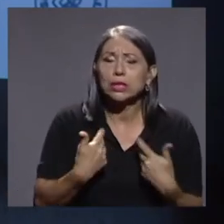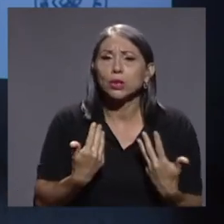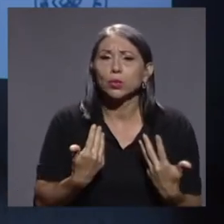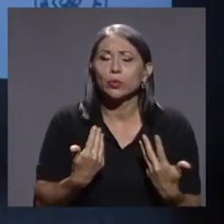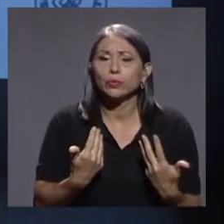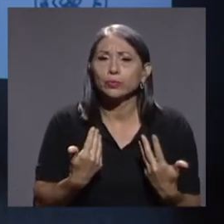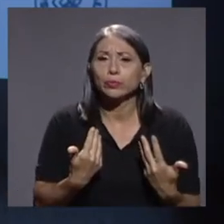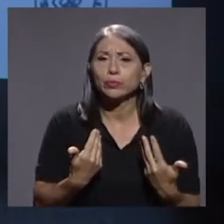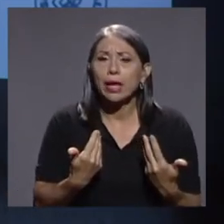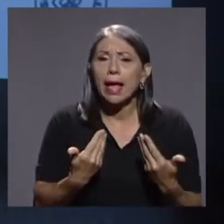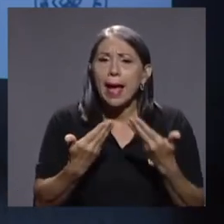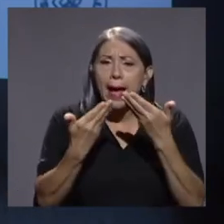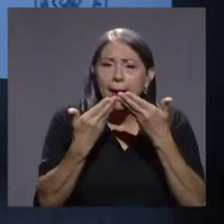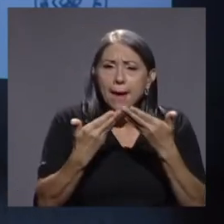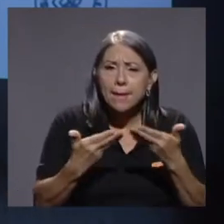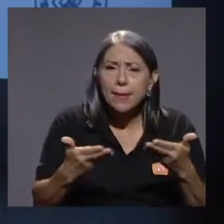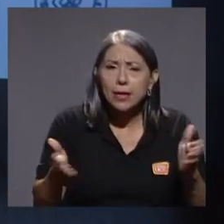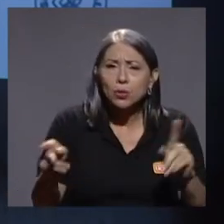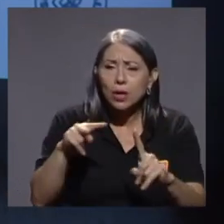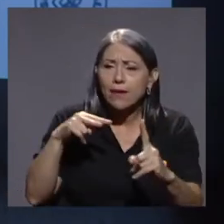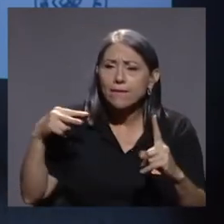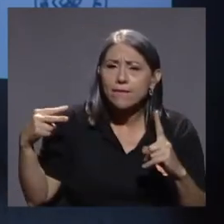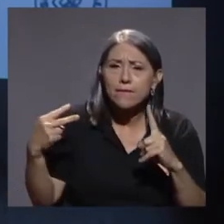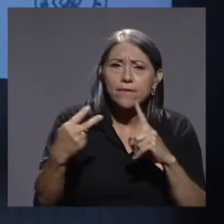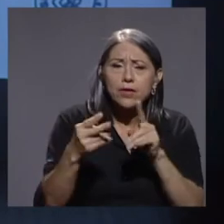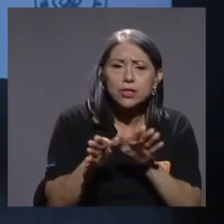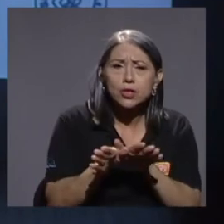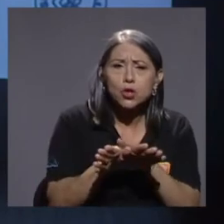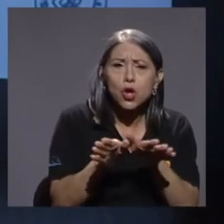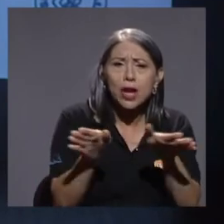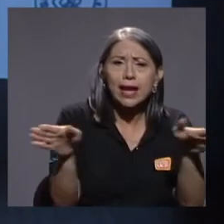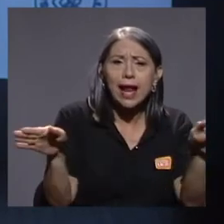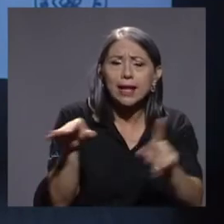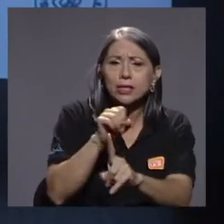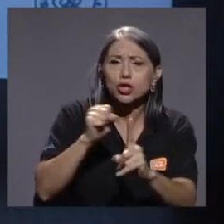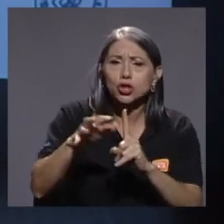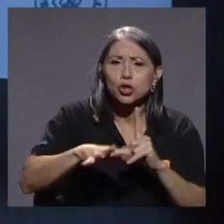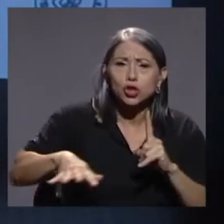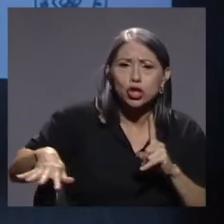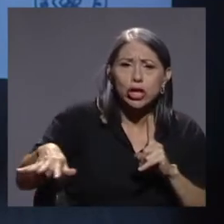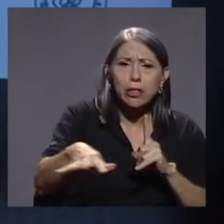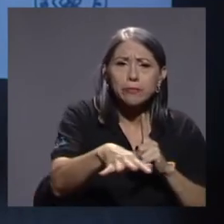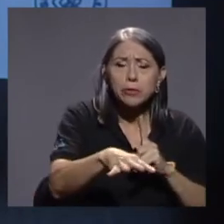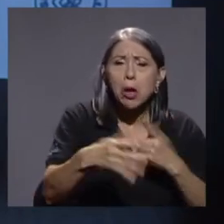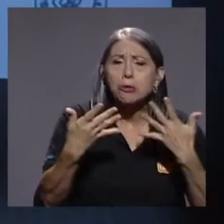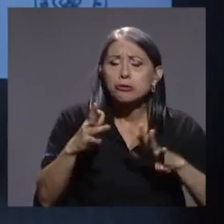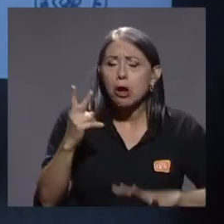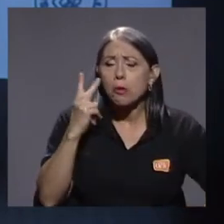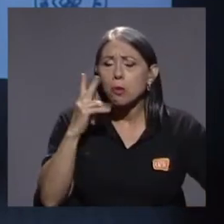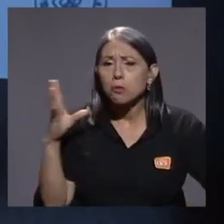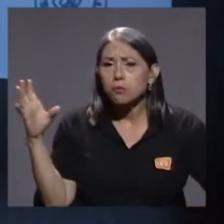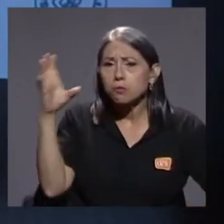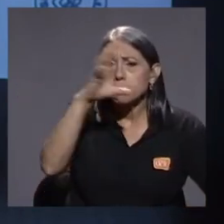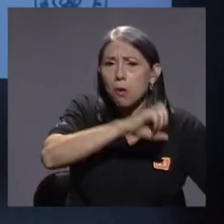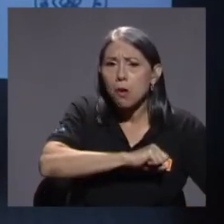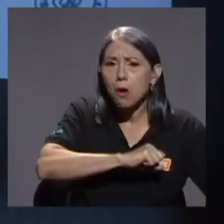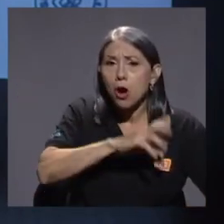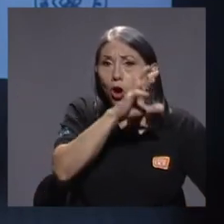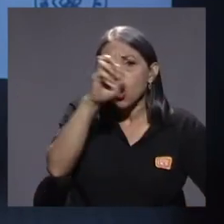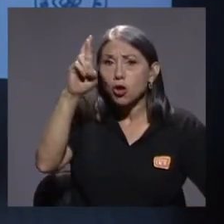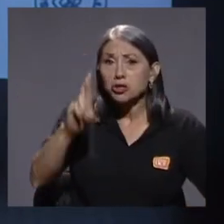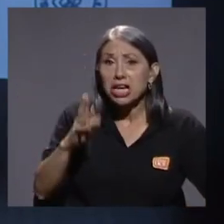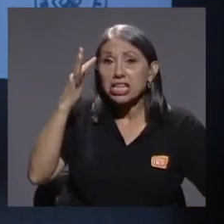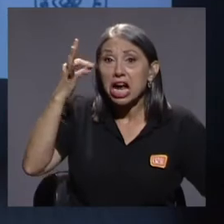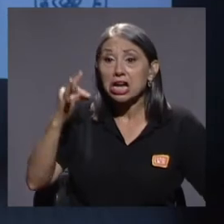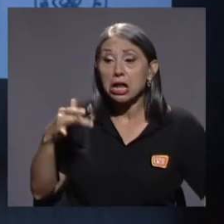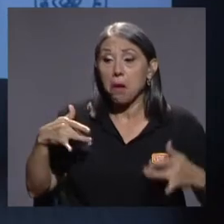hacia la visión general de nuestra sociedad. Nos hemos enterado de que Costa Rica, que se creía exenta de una